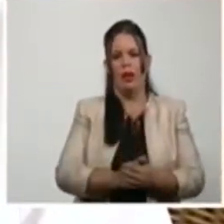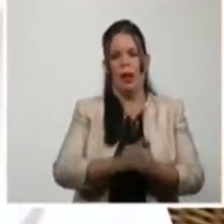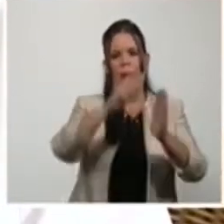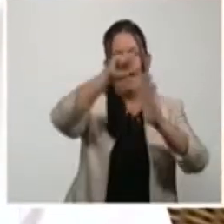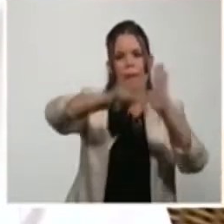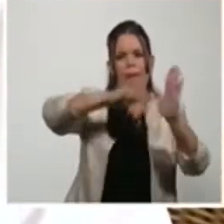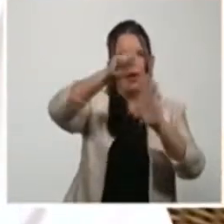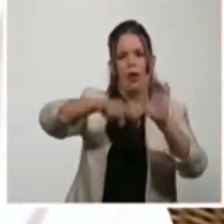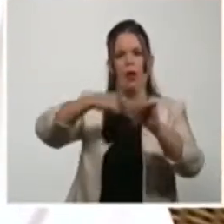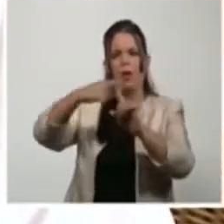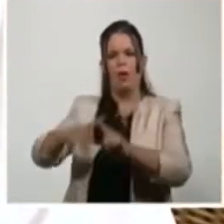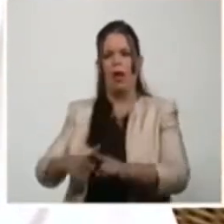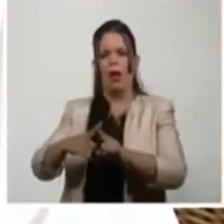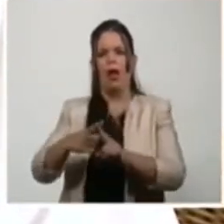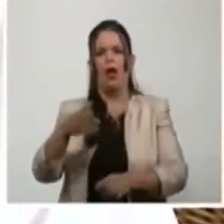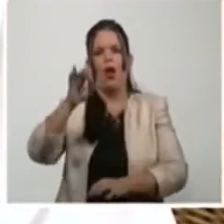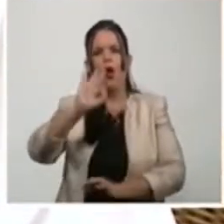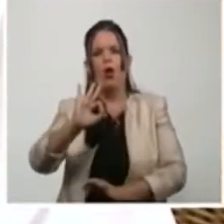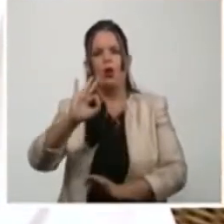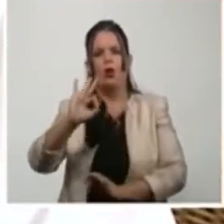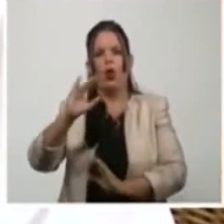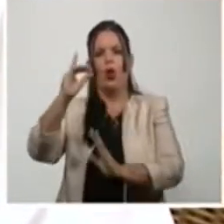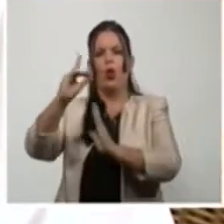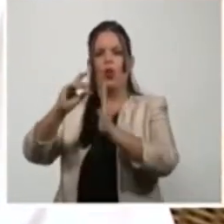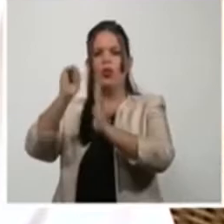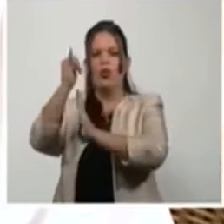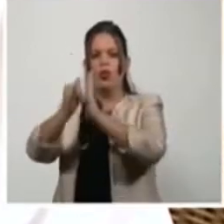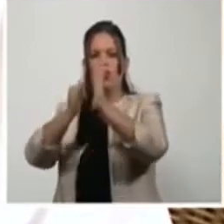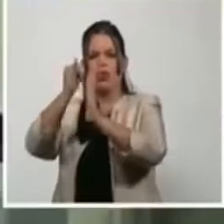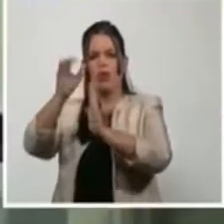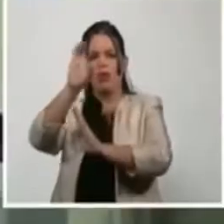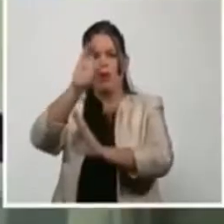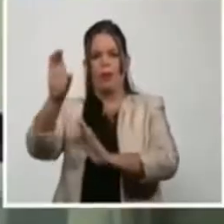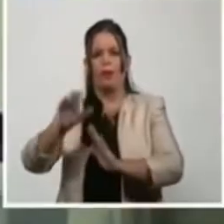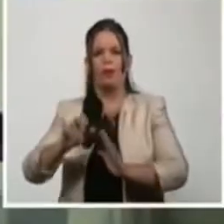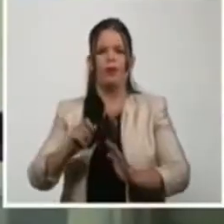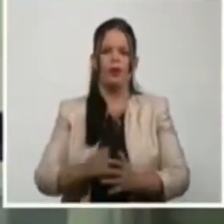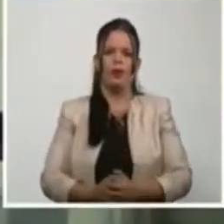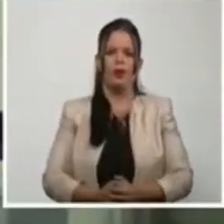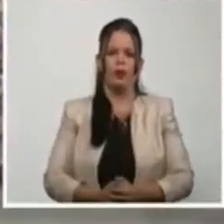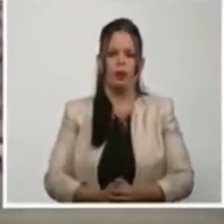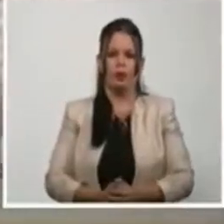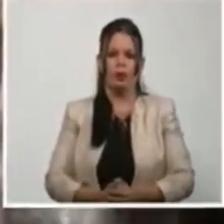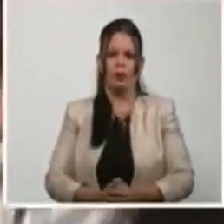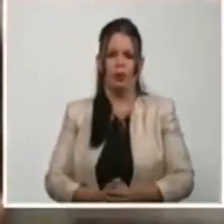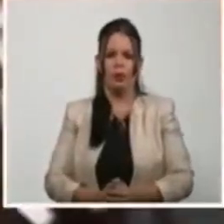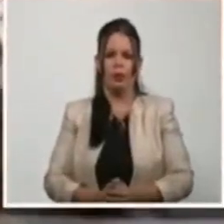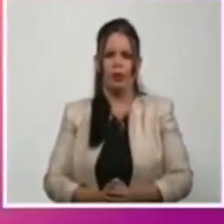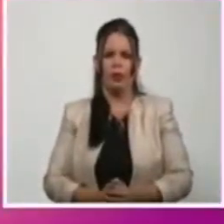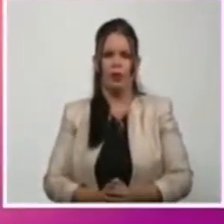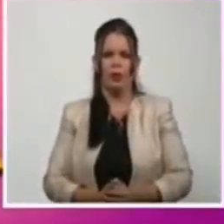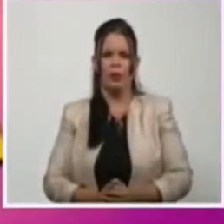Autocolocarse es tan difícil porque la vida es la que lo hace. La bella de la Alhambra de Cuba.